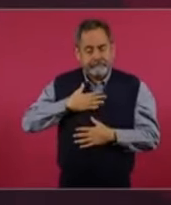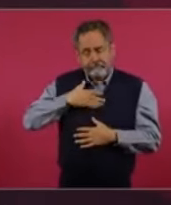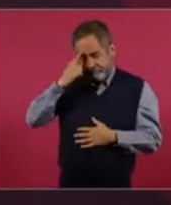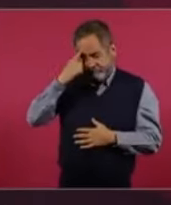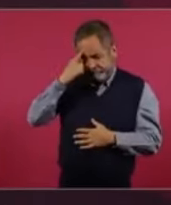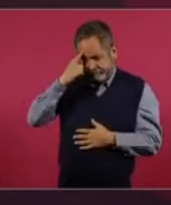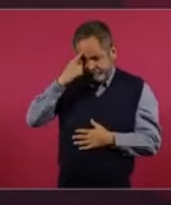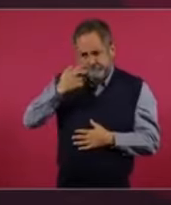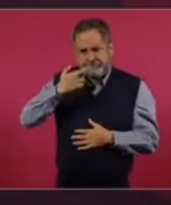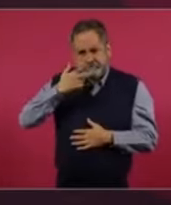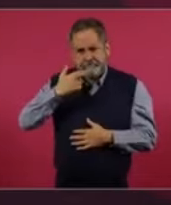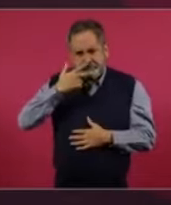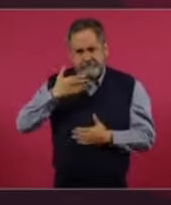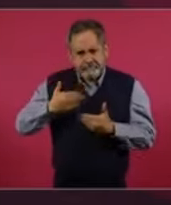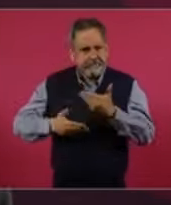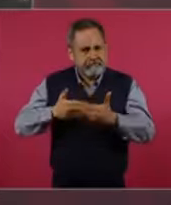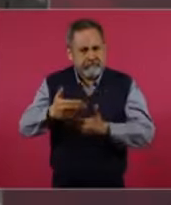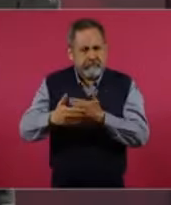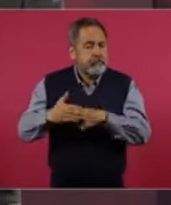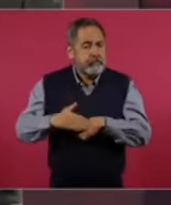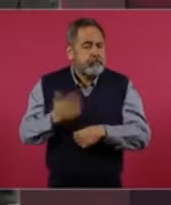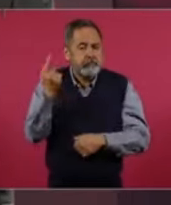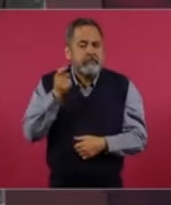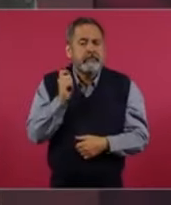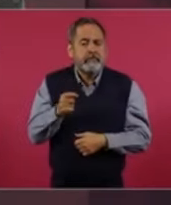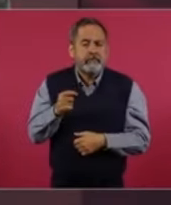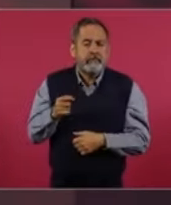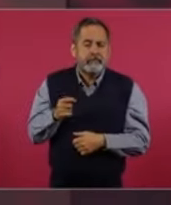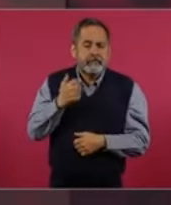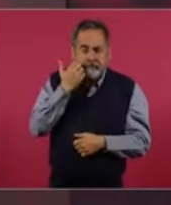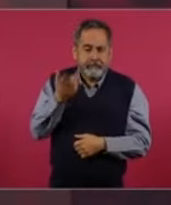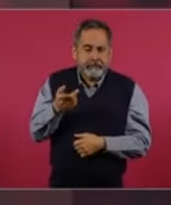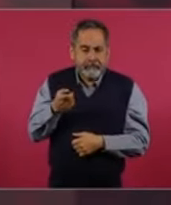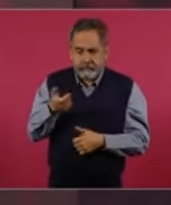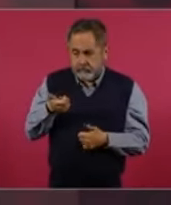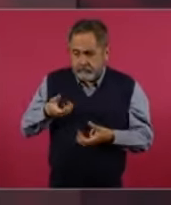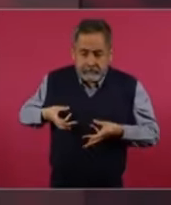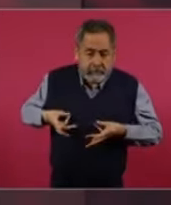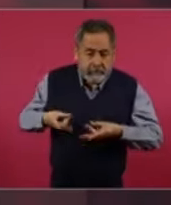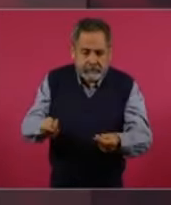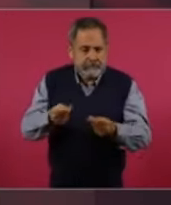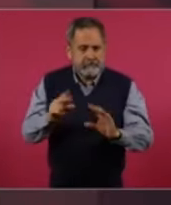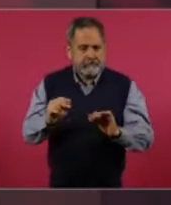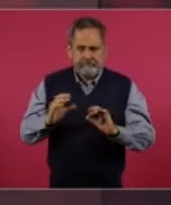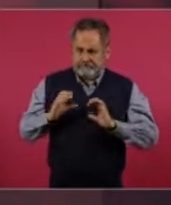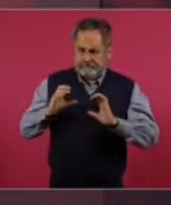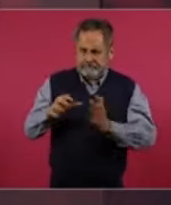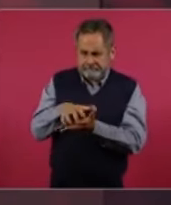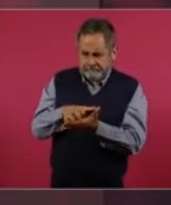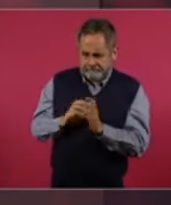tener finanzas públicas sanas,